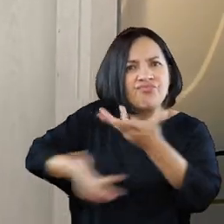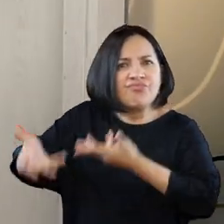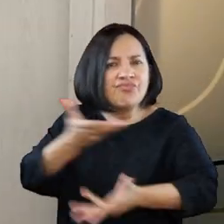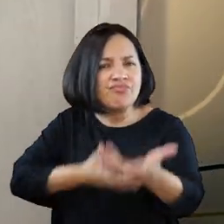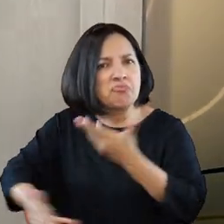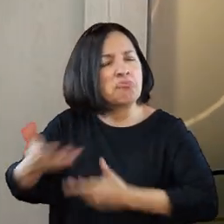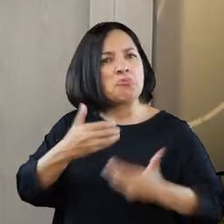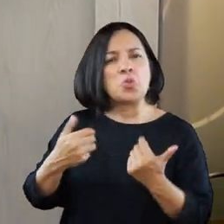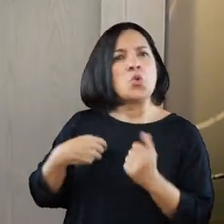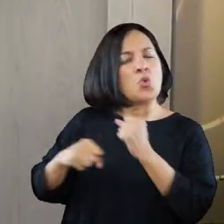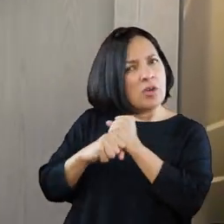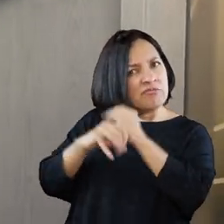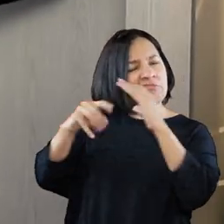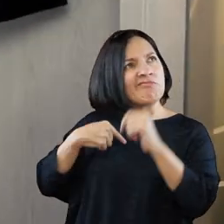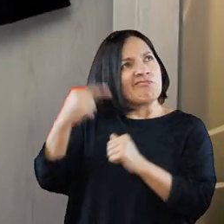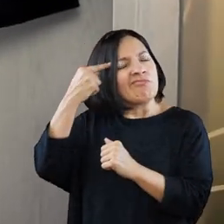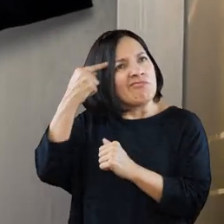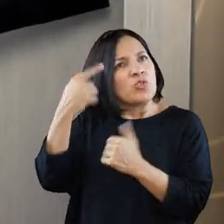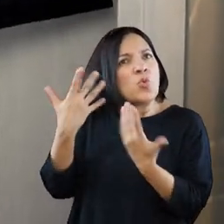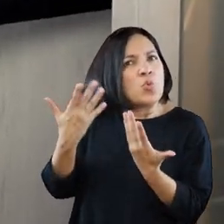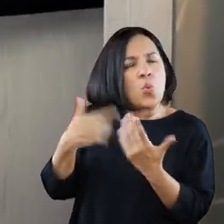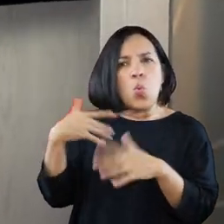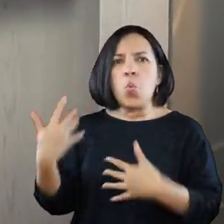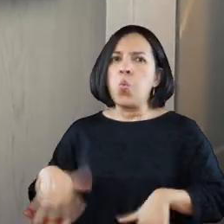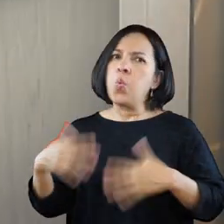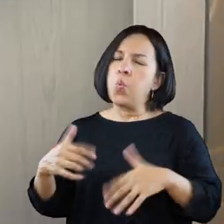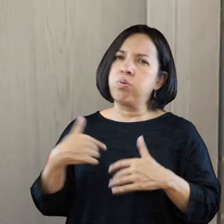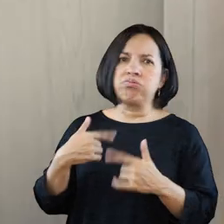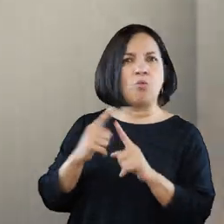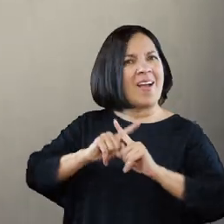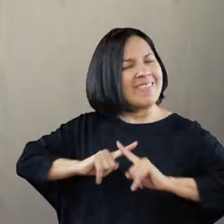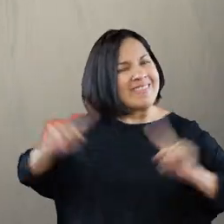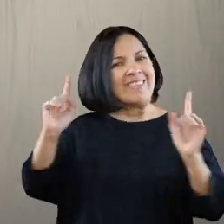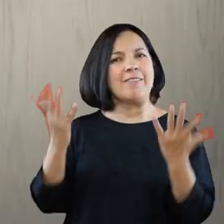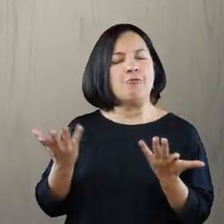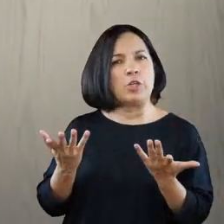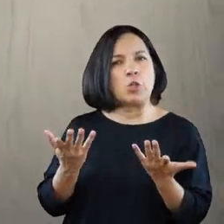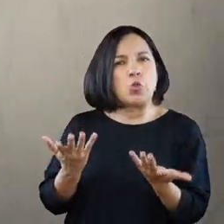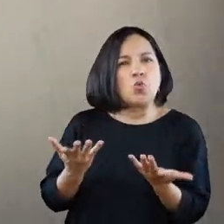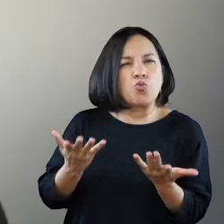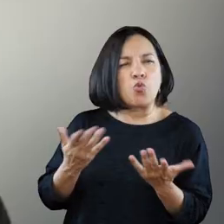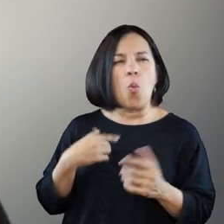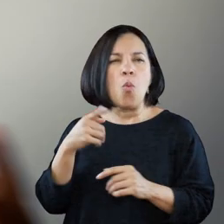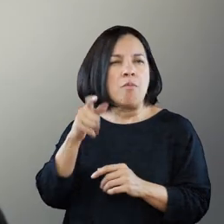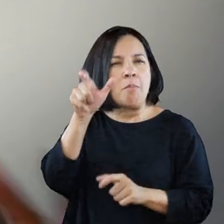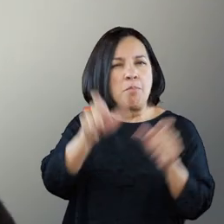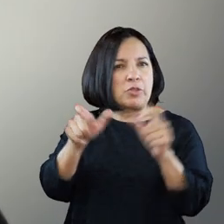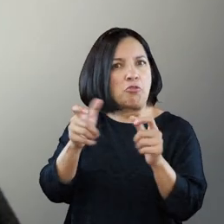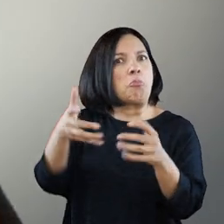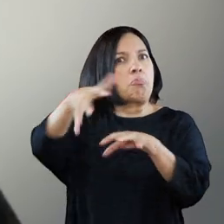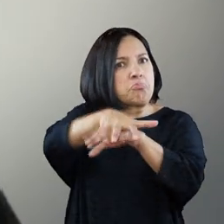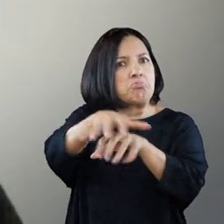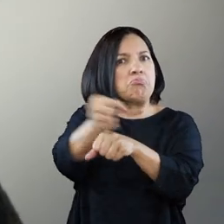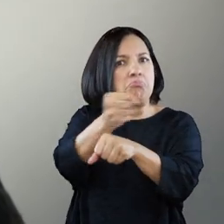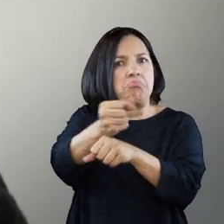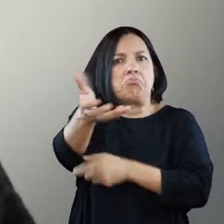de reacción, tienen una visibilidad, un plano de visión absolutamente diferente. Estas personas se integran más con